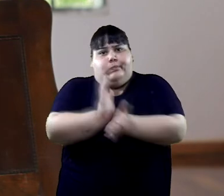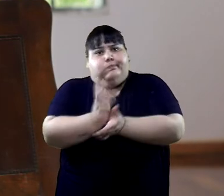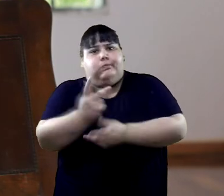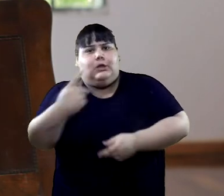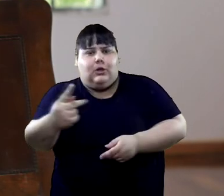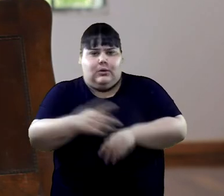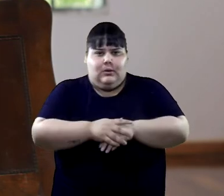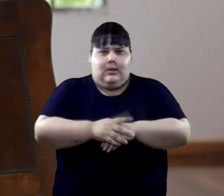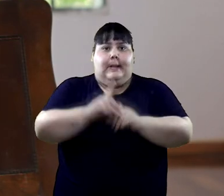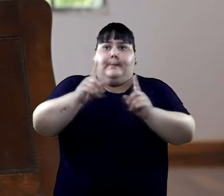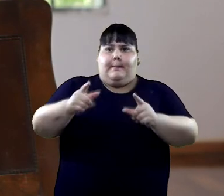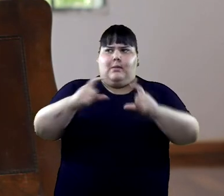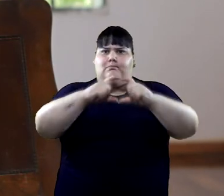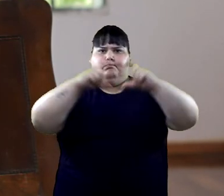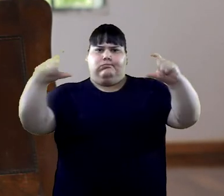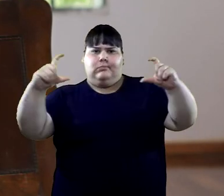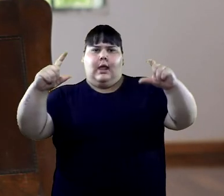es no. De ahí salió.